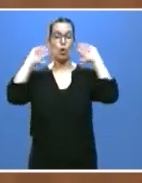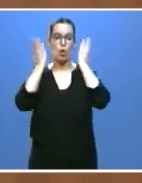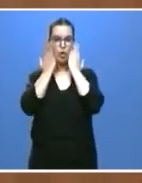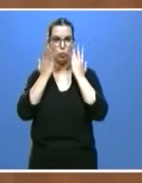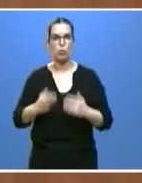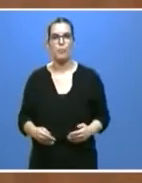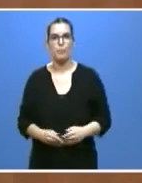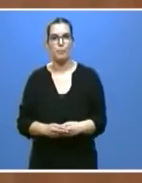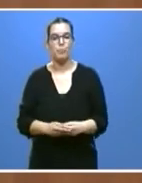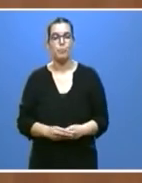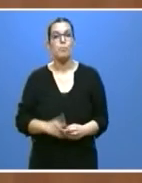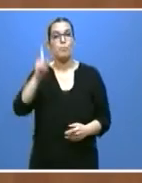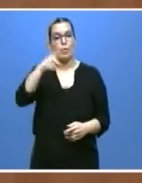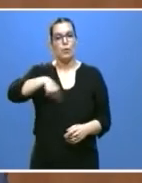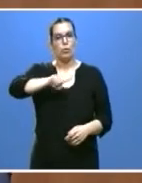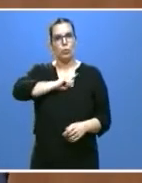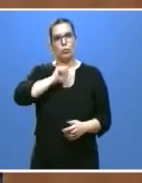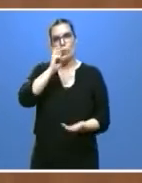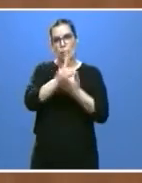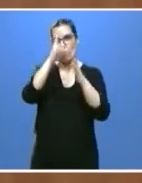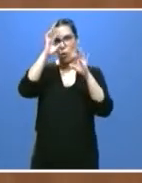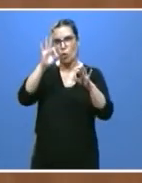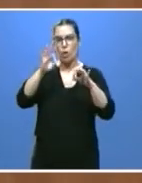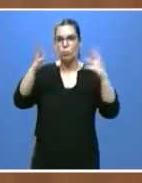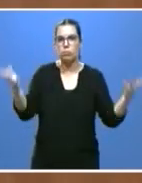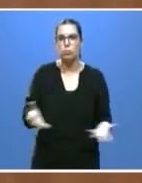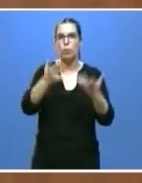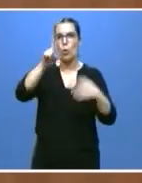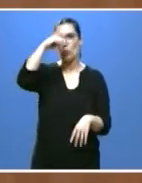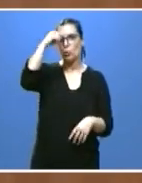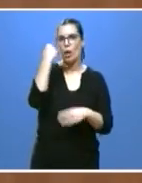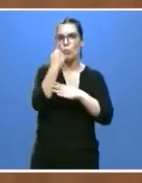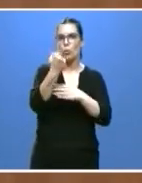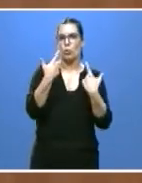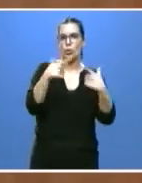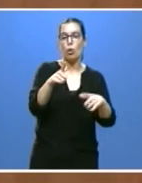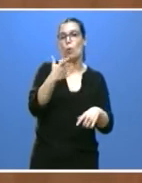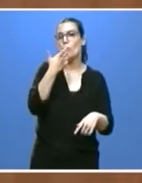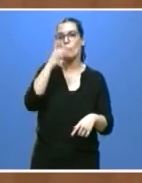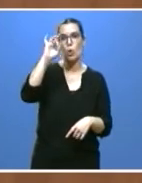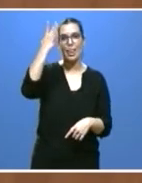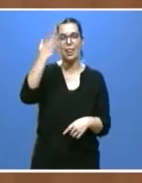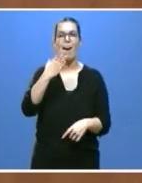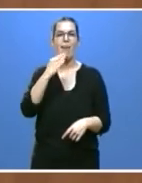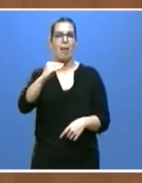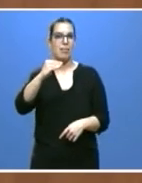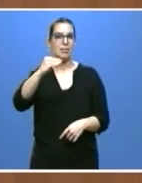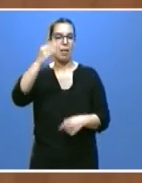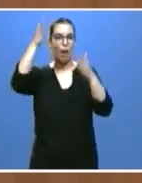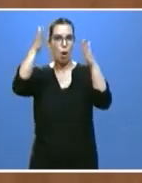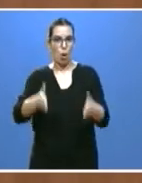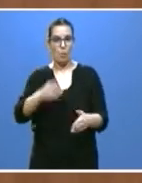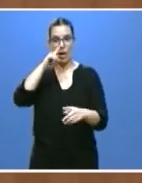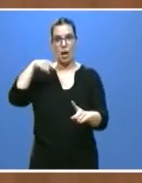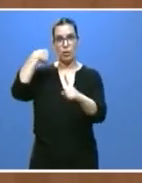Apostamos, por supuesto, por la promoción cultural con apoyo al sector y con iniciativas como la celebración de las edades del hombre el